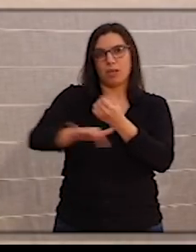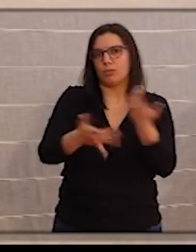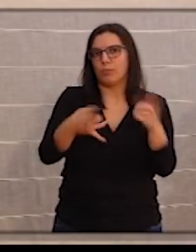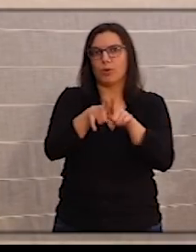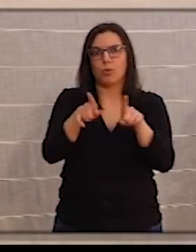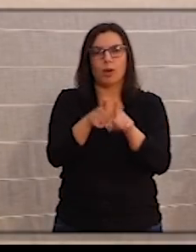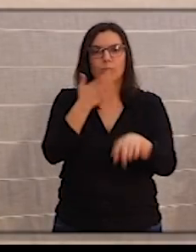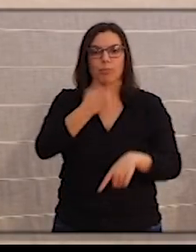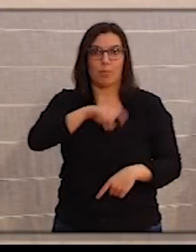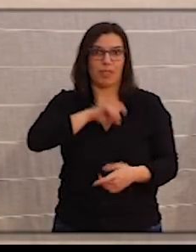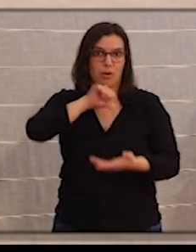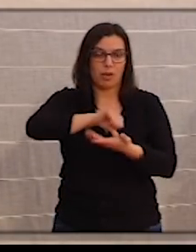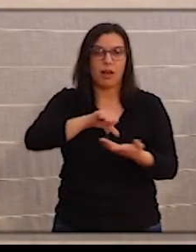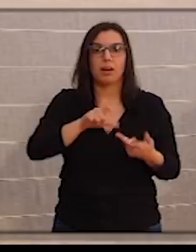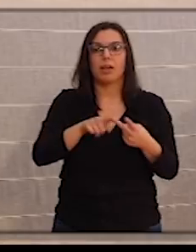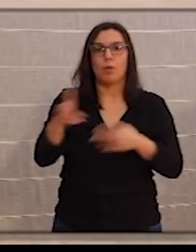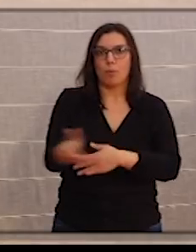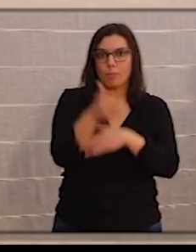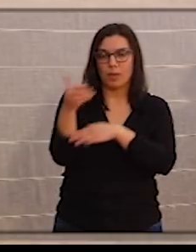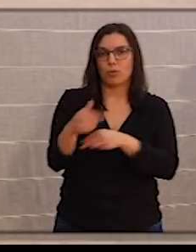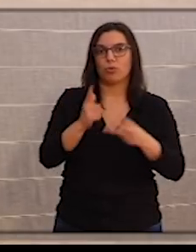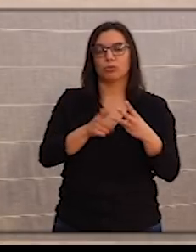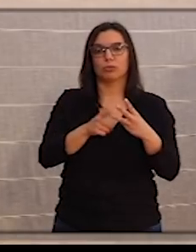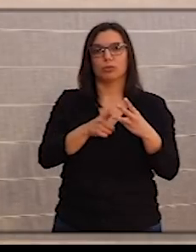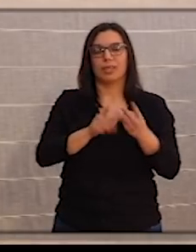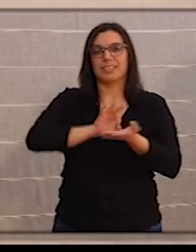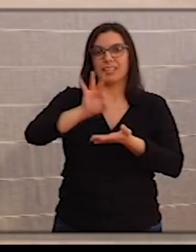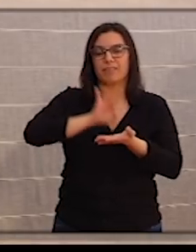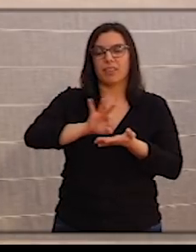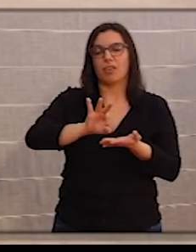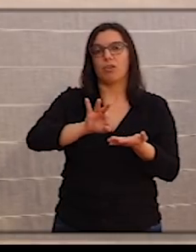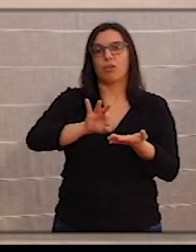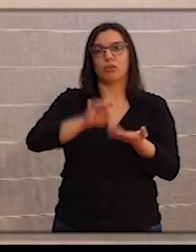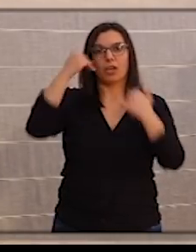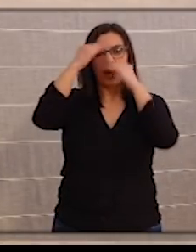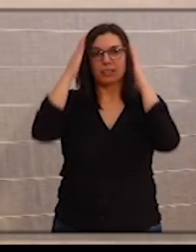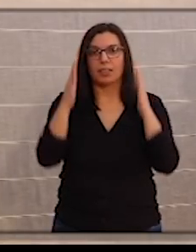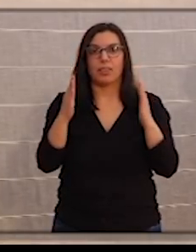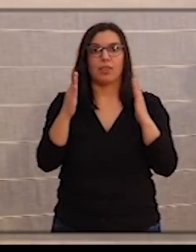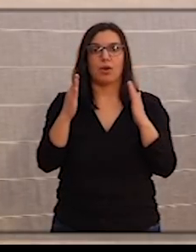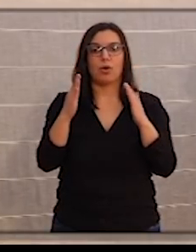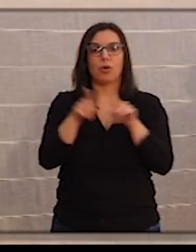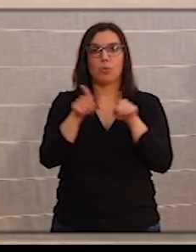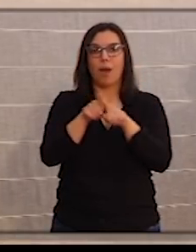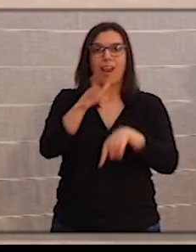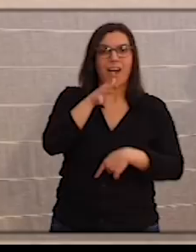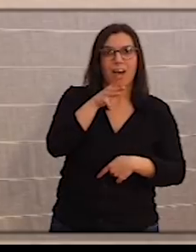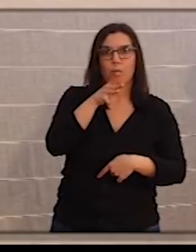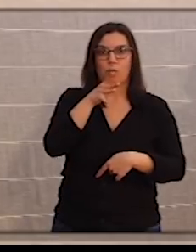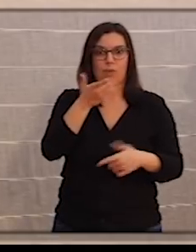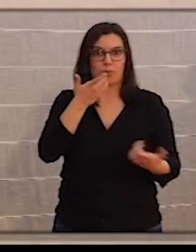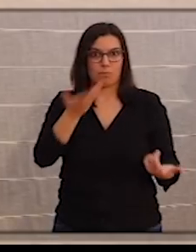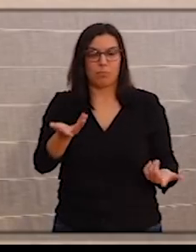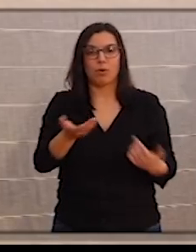como la policía local, los bomberos, los servicios de atención de abastecimiento de agua a la población,